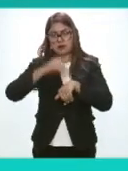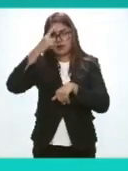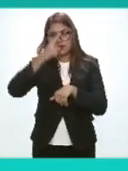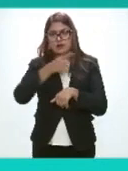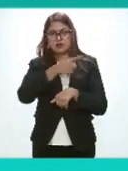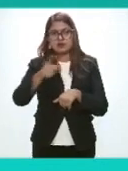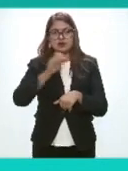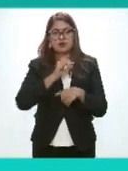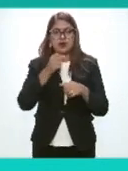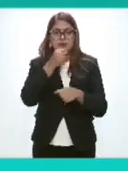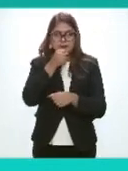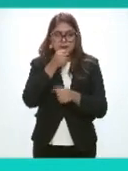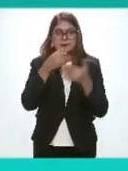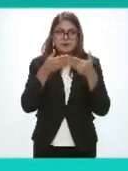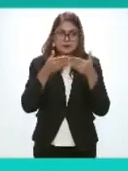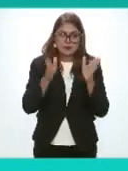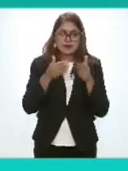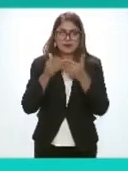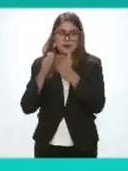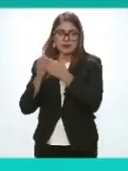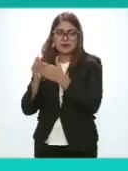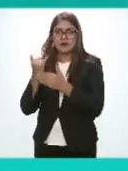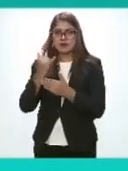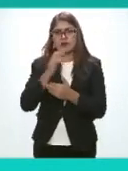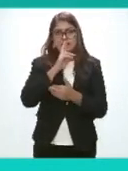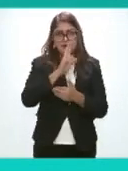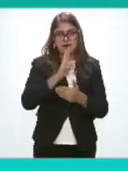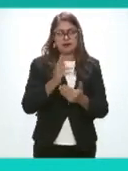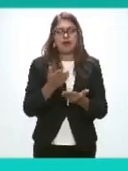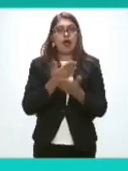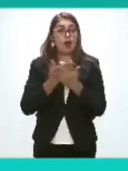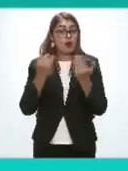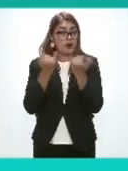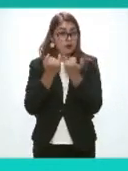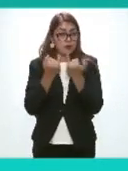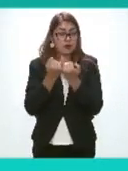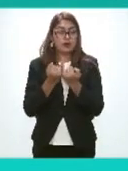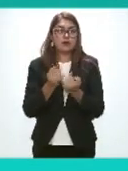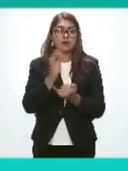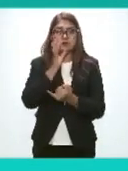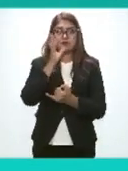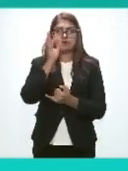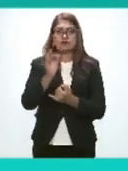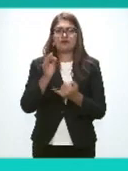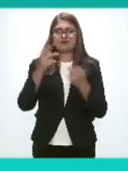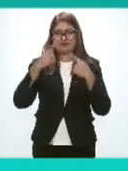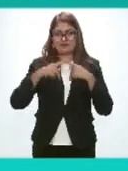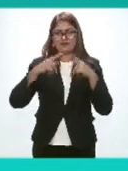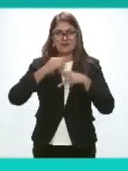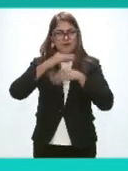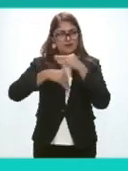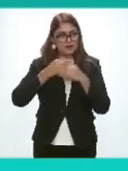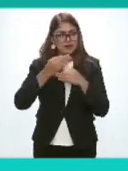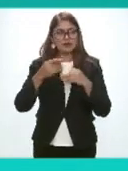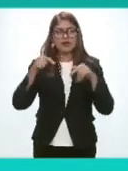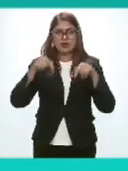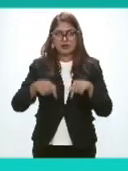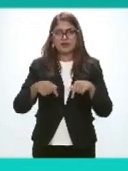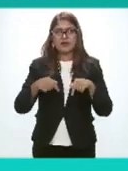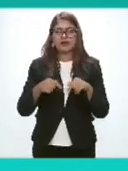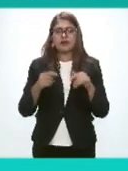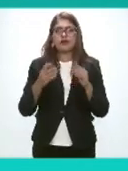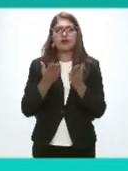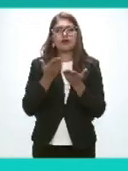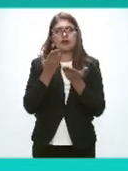acompañan Puedan activar su micrófono Y emitir su respuesta Asimismo En atención A todas Y a todos los integrantes Me permito De la manera